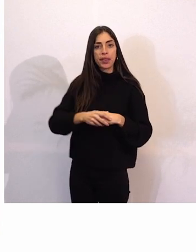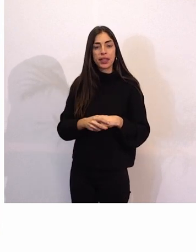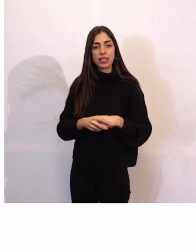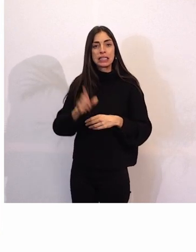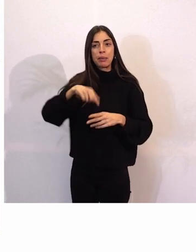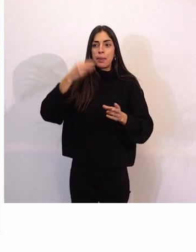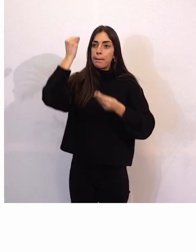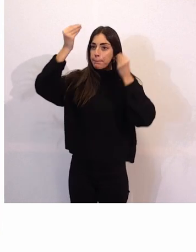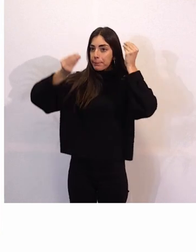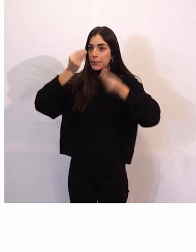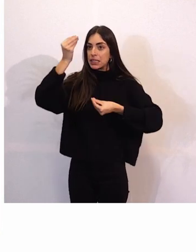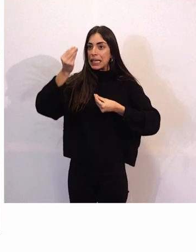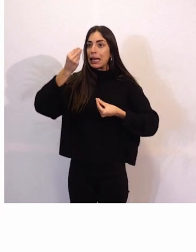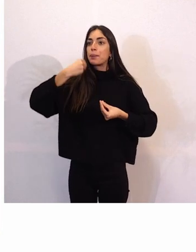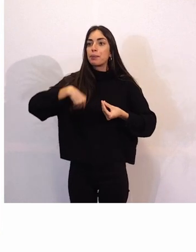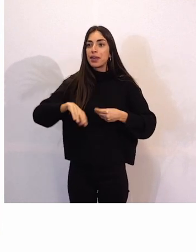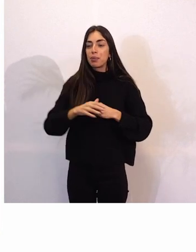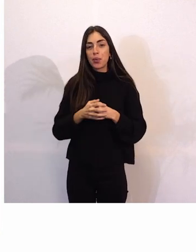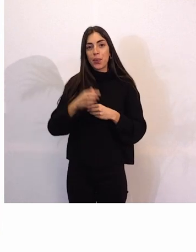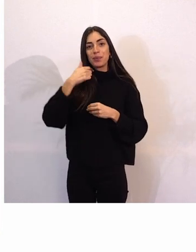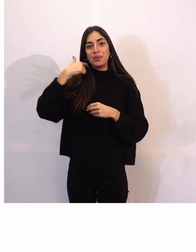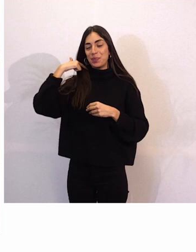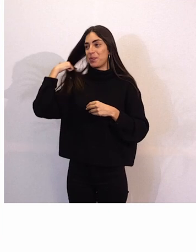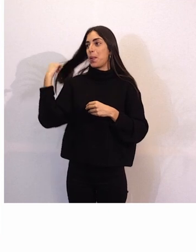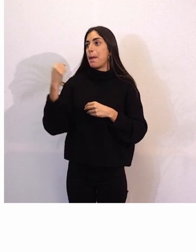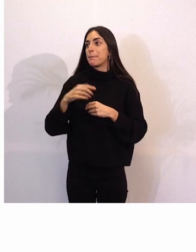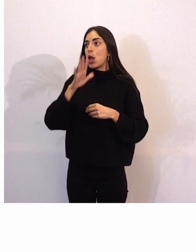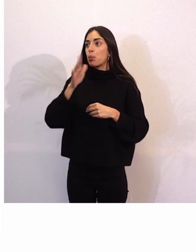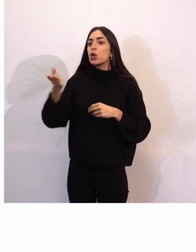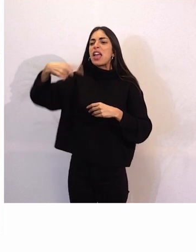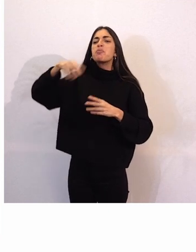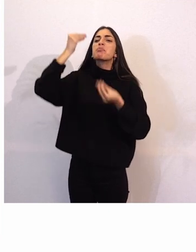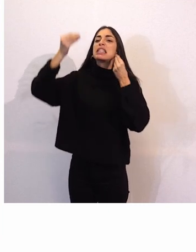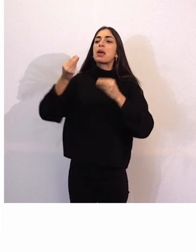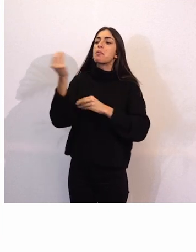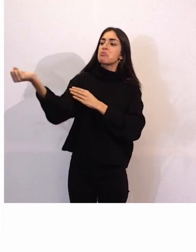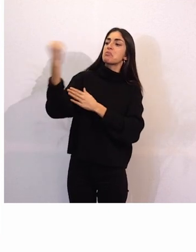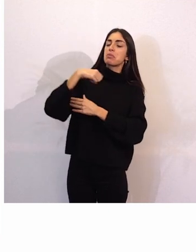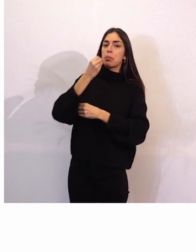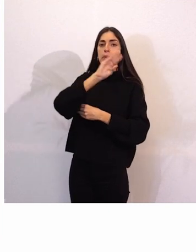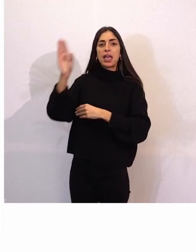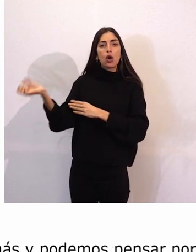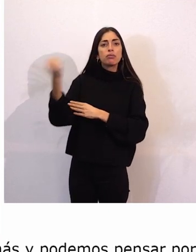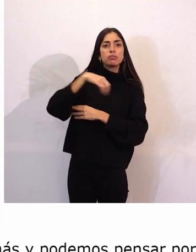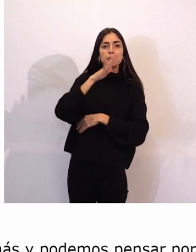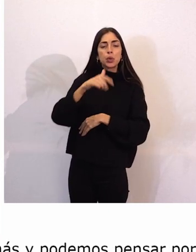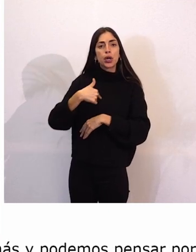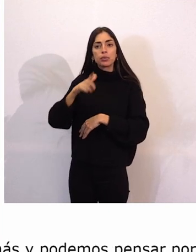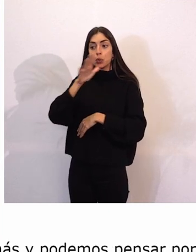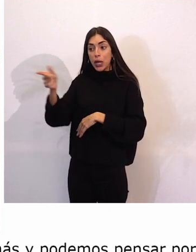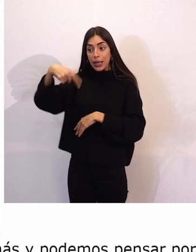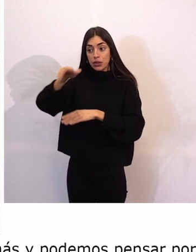por nosotros mismos. A ver, ¿qué creen ellos? ¿Que son mejores que nosotros? ¿Por qué? ¿Porque creen que no tienen ninguna discapacidad?